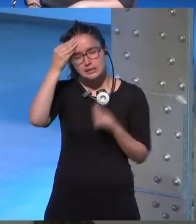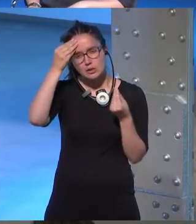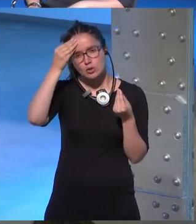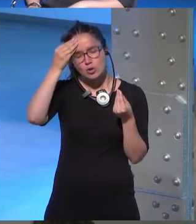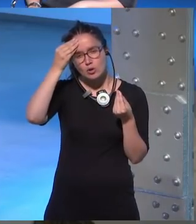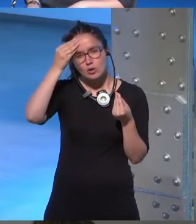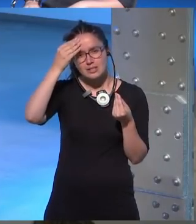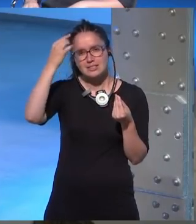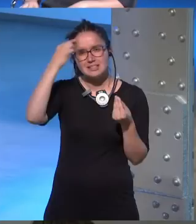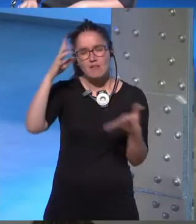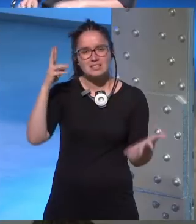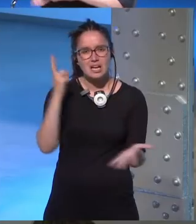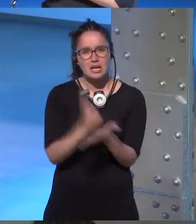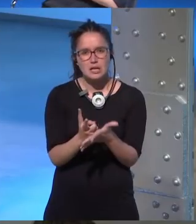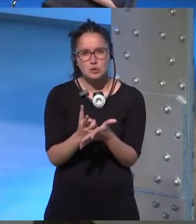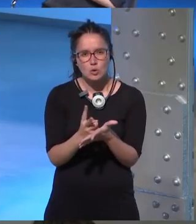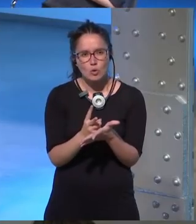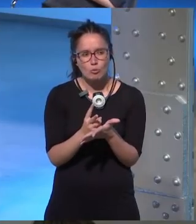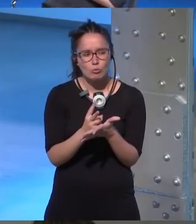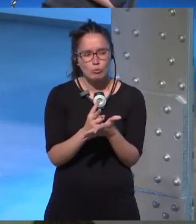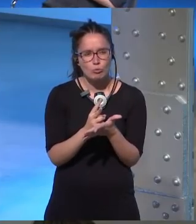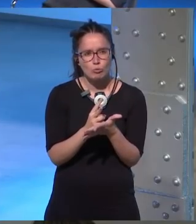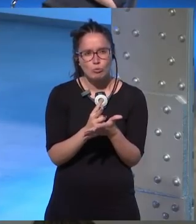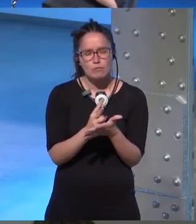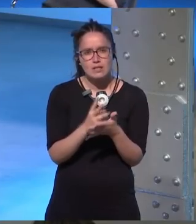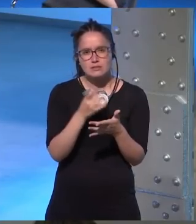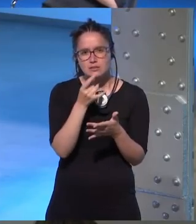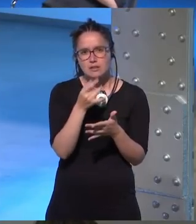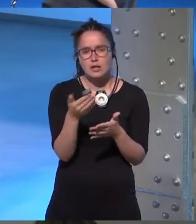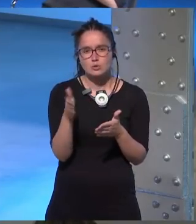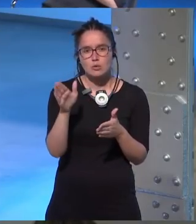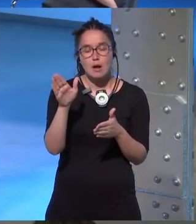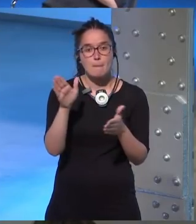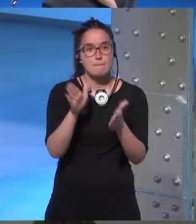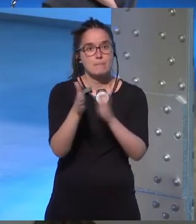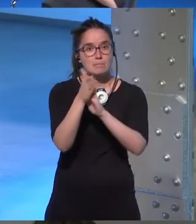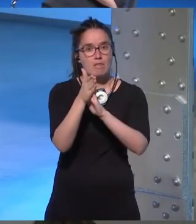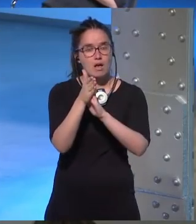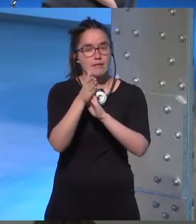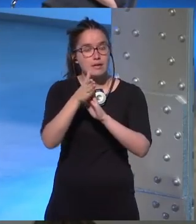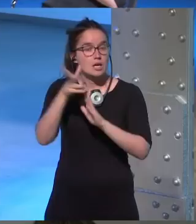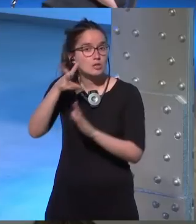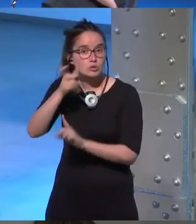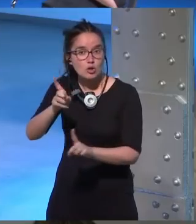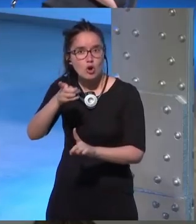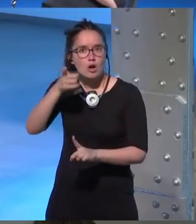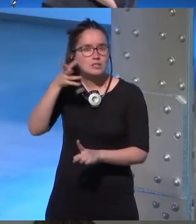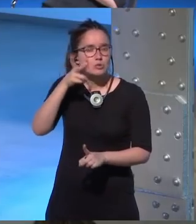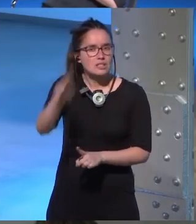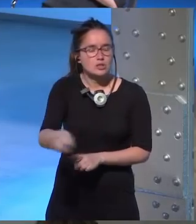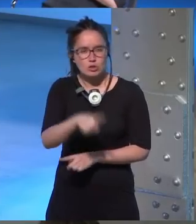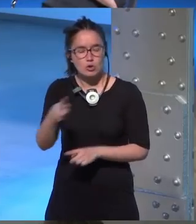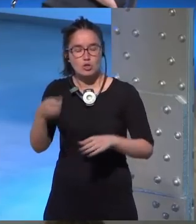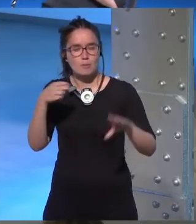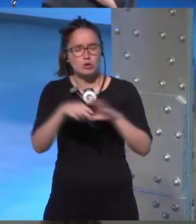sabéis el reto este de si das una palmada y no hay nadie para escucharlo si se oye o no se oye pues claro yo me acosté